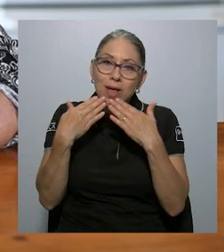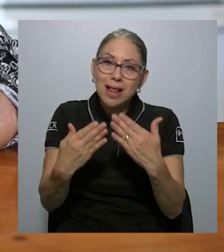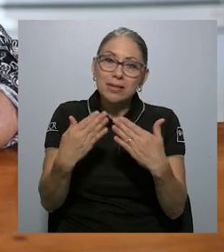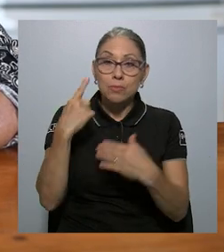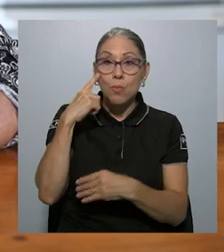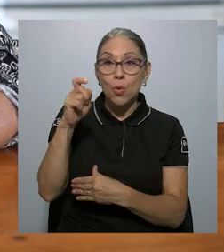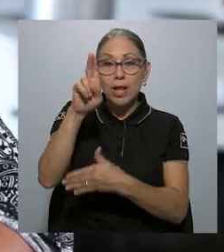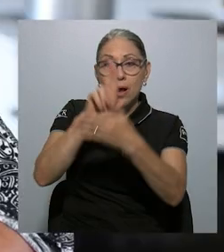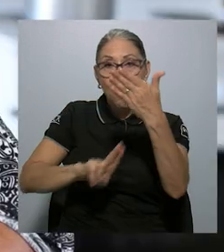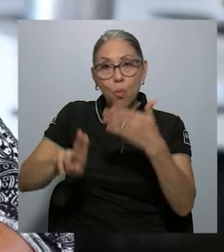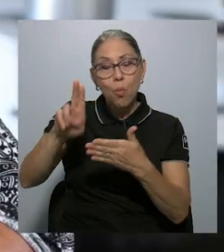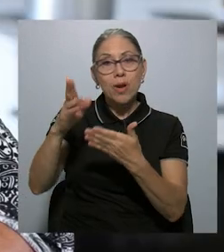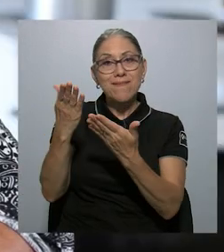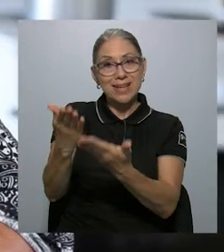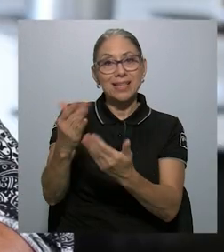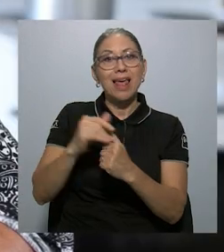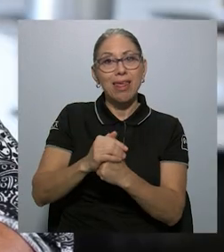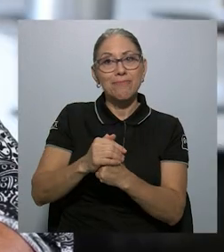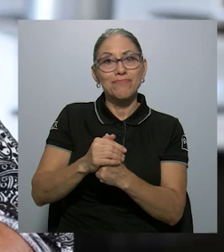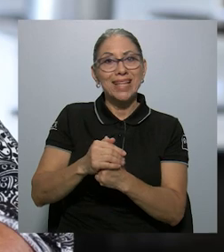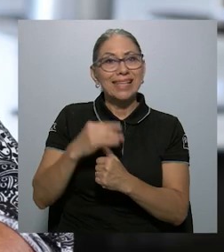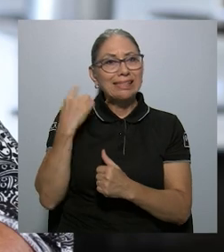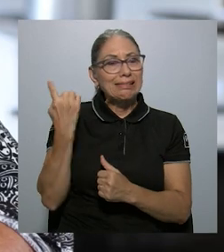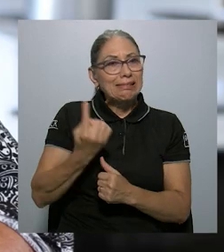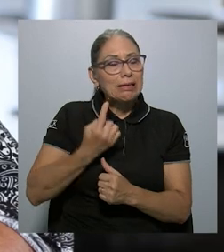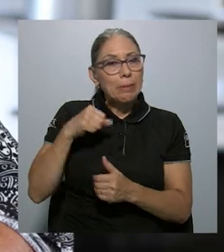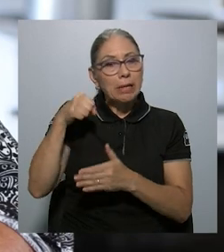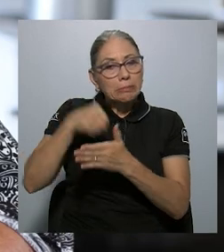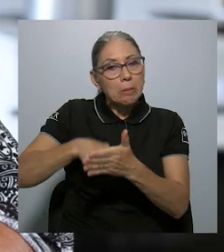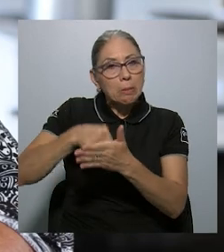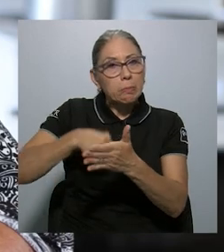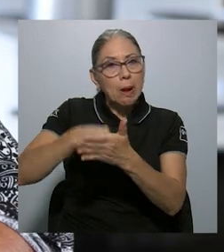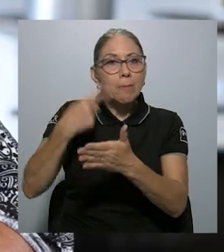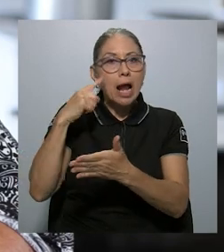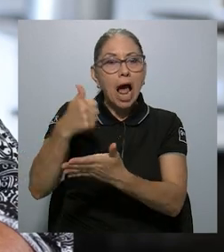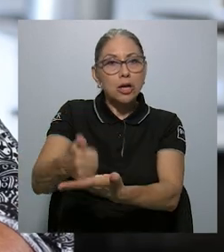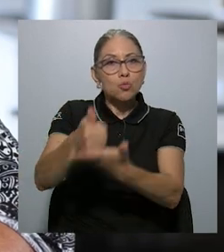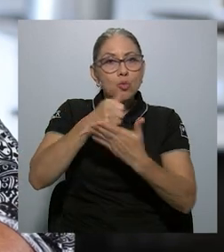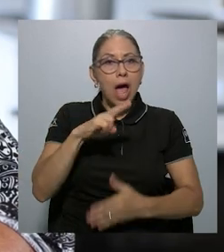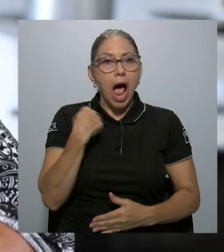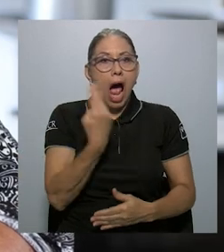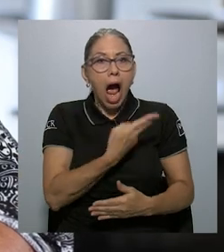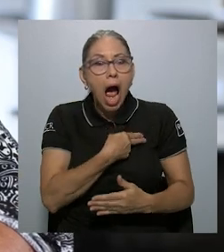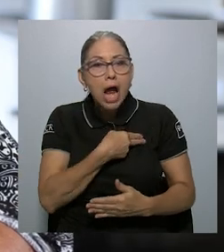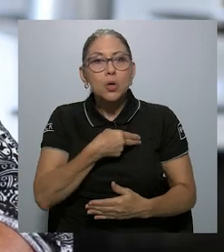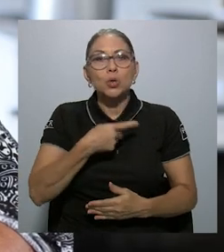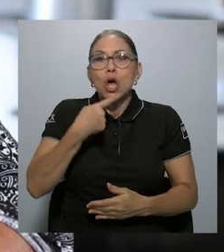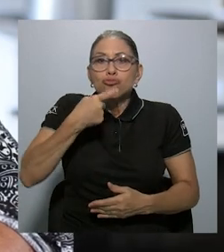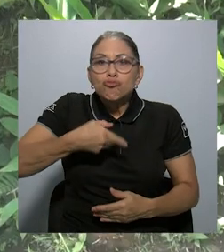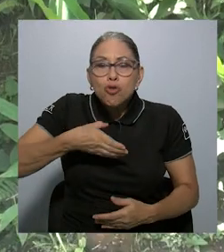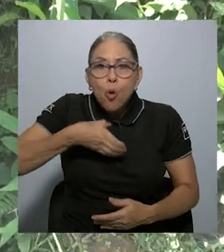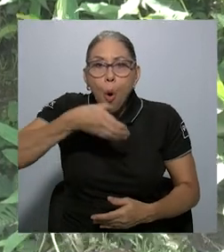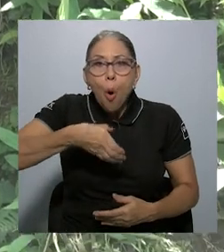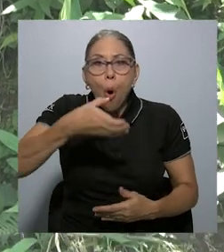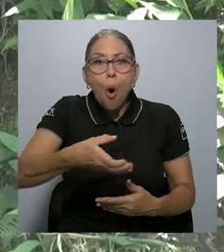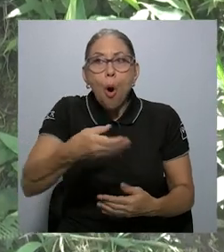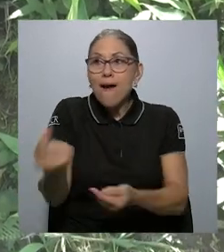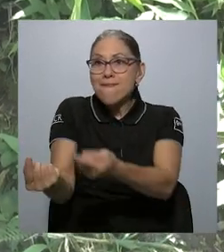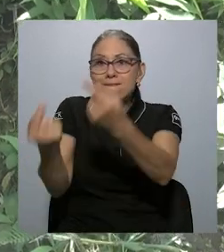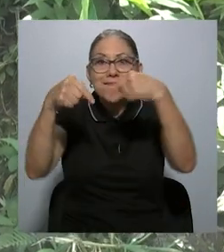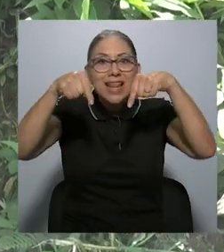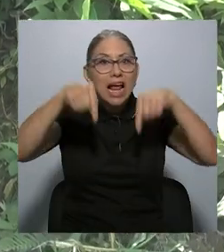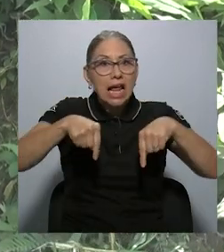agradecido porque la universidad se ha empeñado en ayudarnos, en aconsejarnos, en